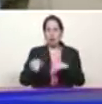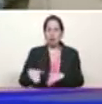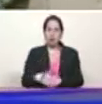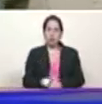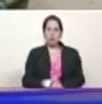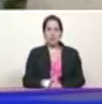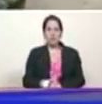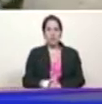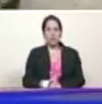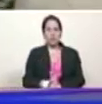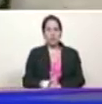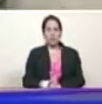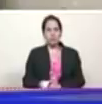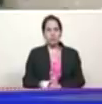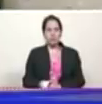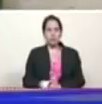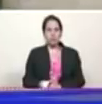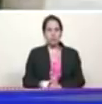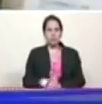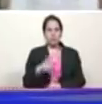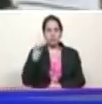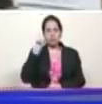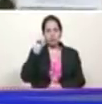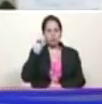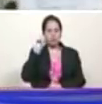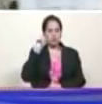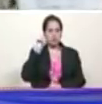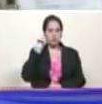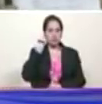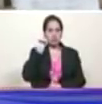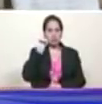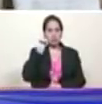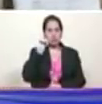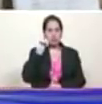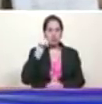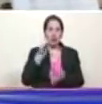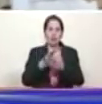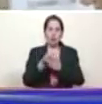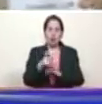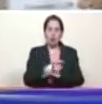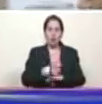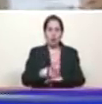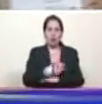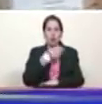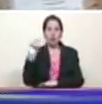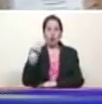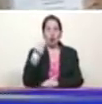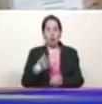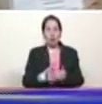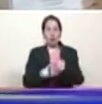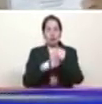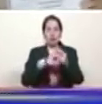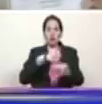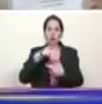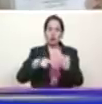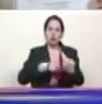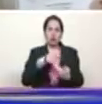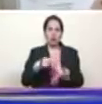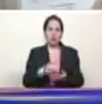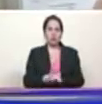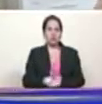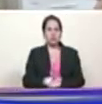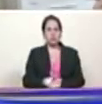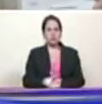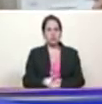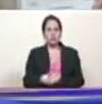bueno gracias a ti compañero gobernador del estado Guarico este joven líder revolucionario José